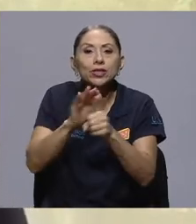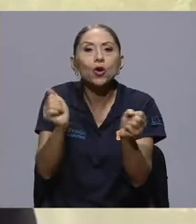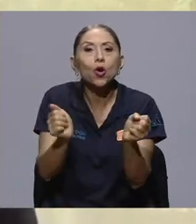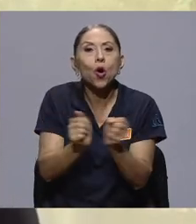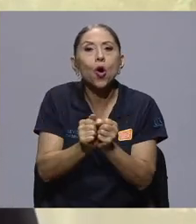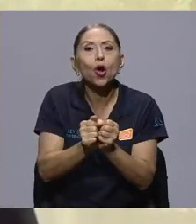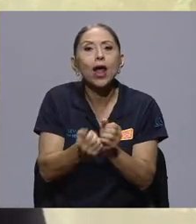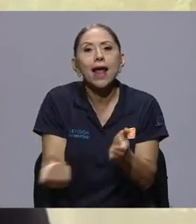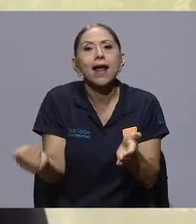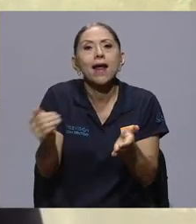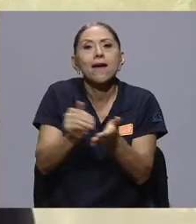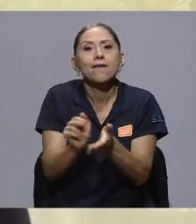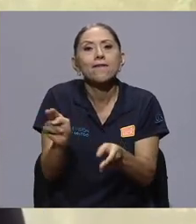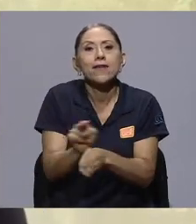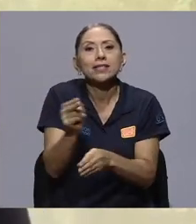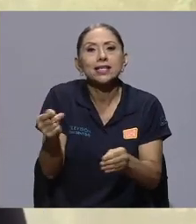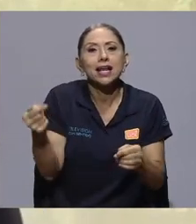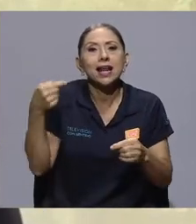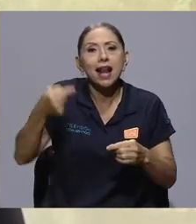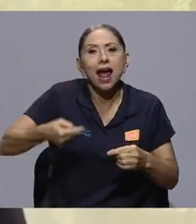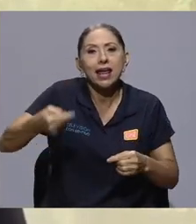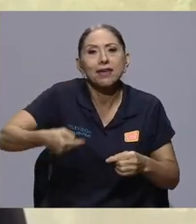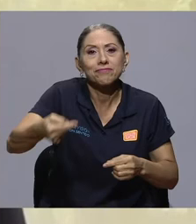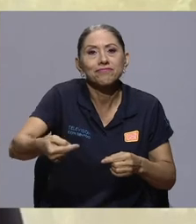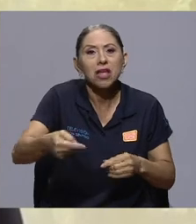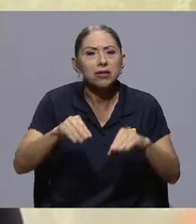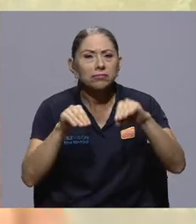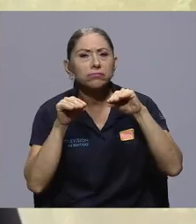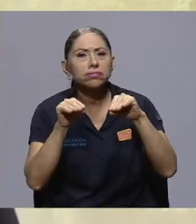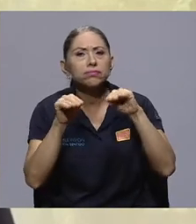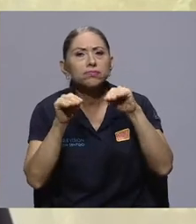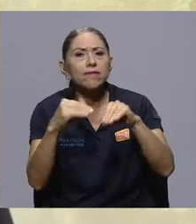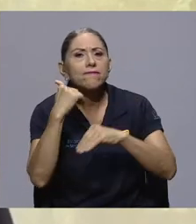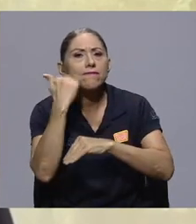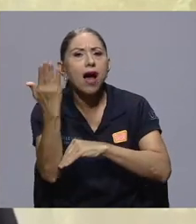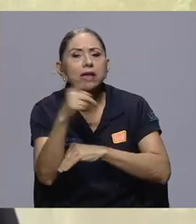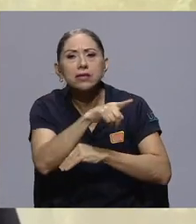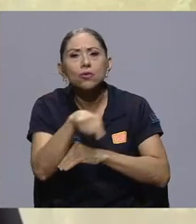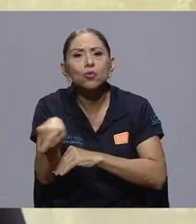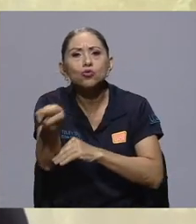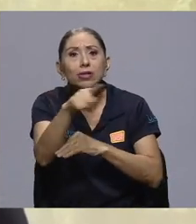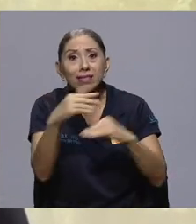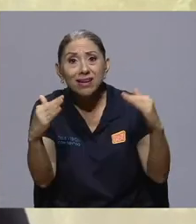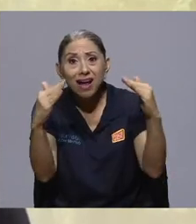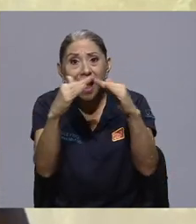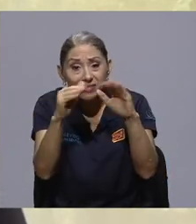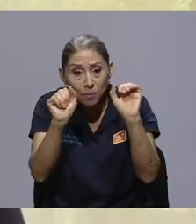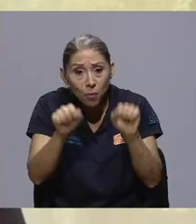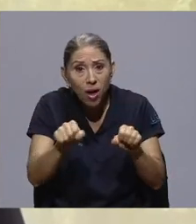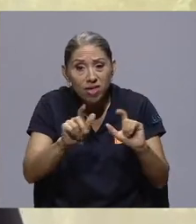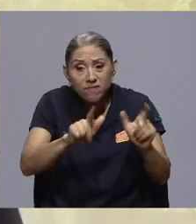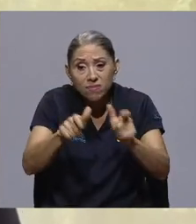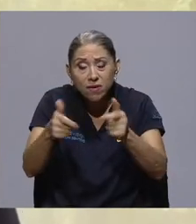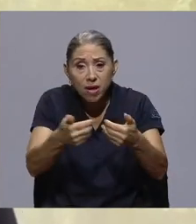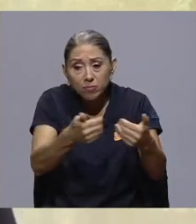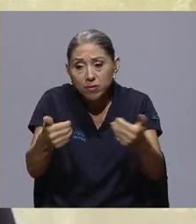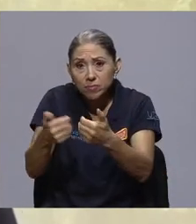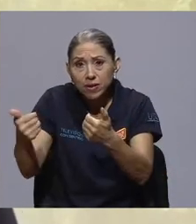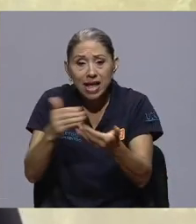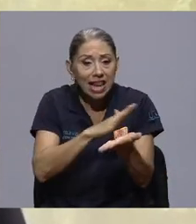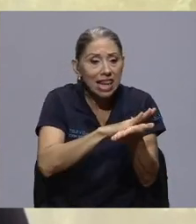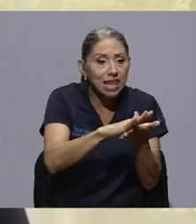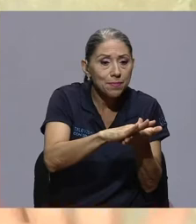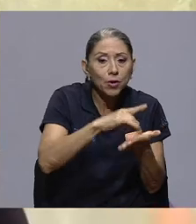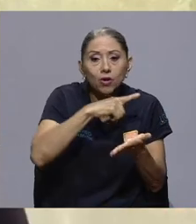le estamos dando a la gente las lecciones más sencillas de cómo puede tener impacto desde su cotidianidad en su casa separando los residuos. Limpio, seco, separado,